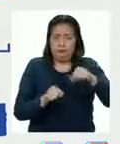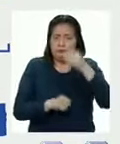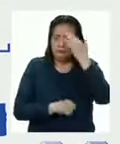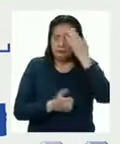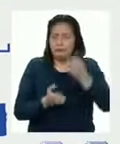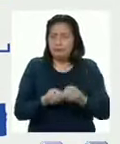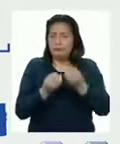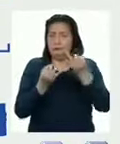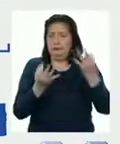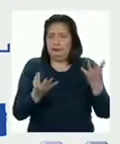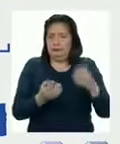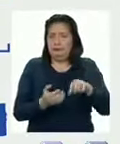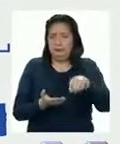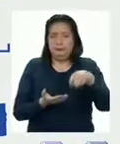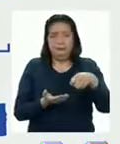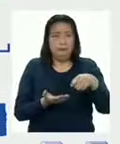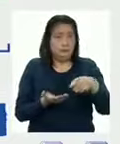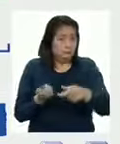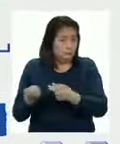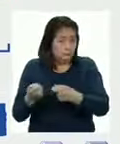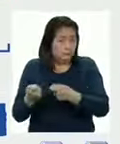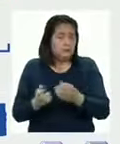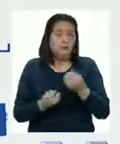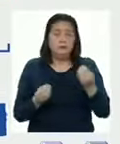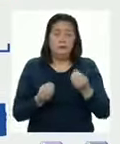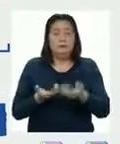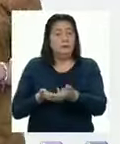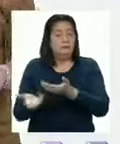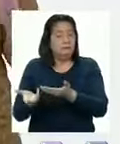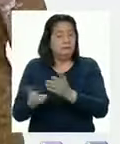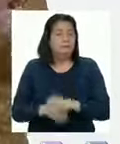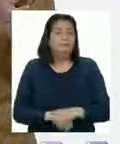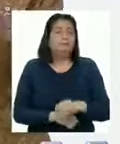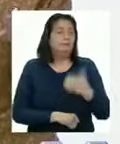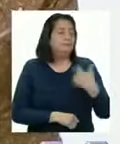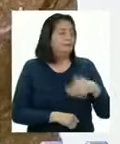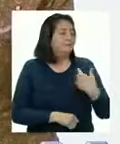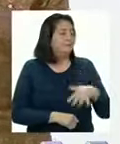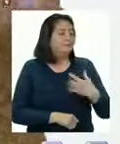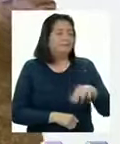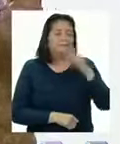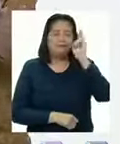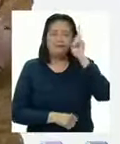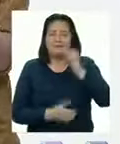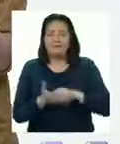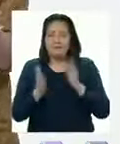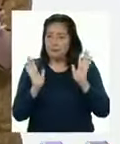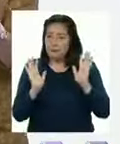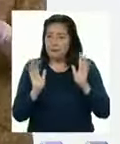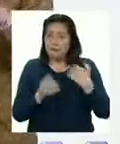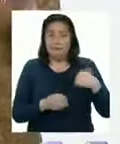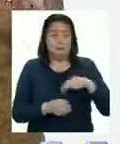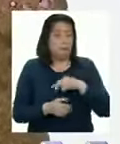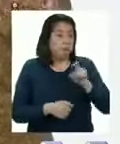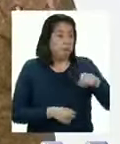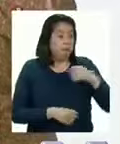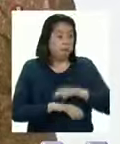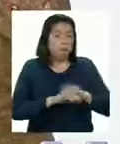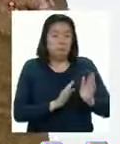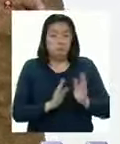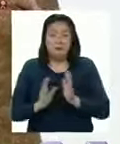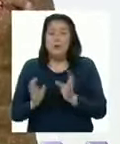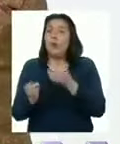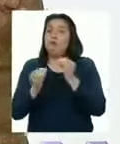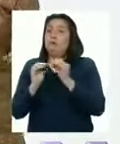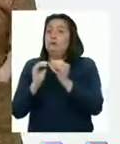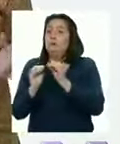saber cuántos sacos se pueden comercializar o intercambiar ¡Guau, profesor! Entonces lo que tenemos aquí es un plan de